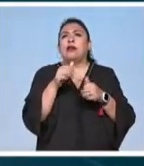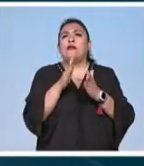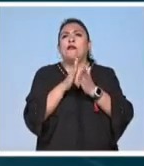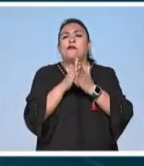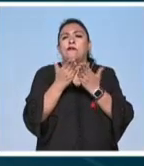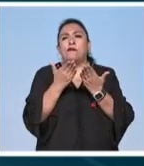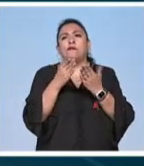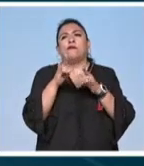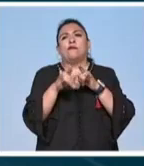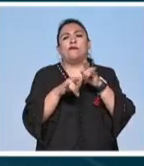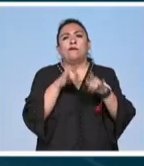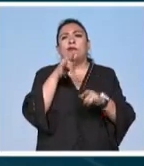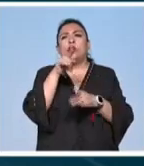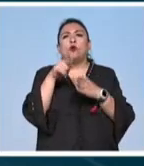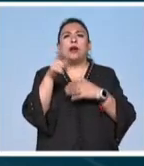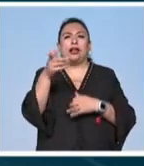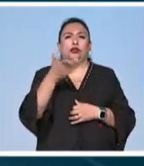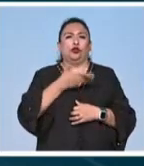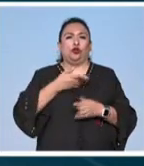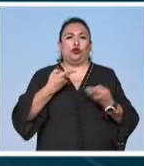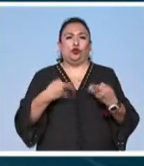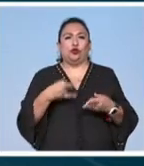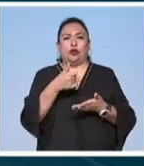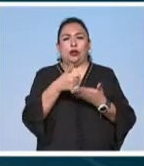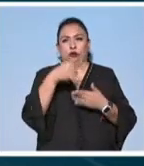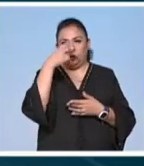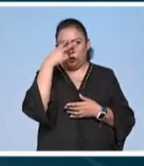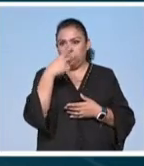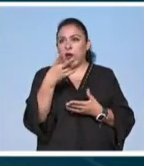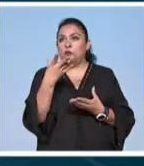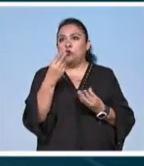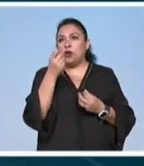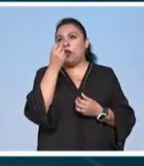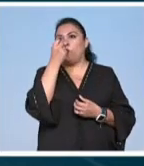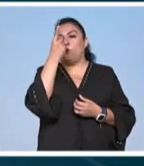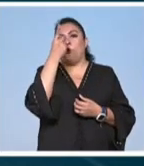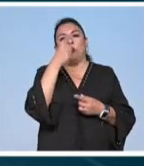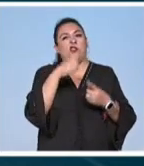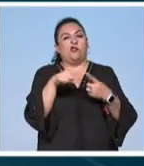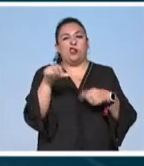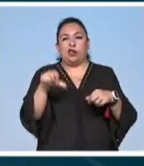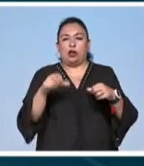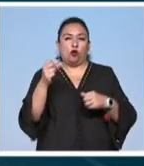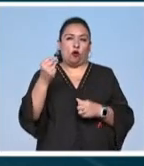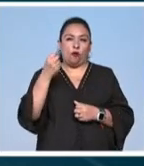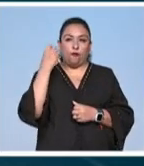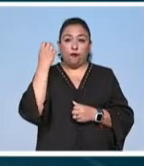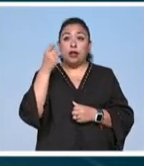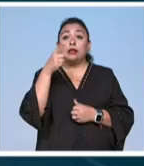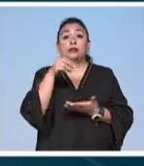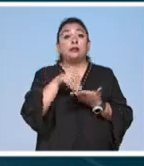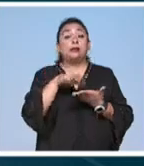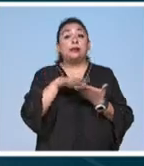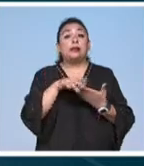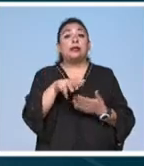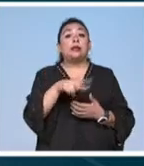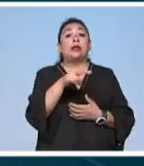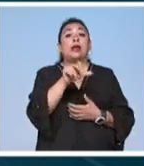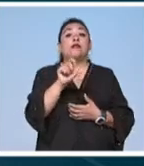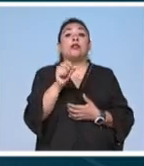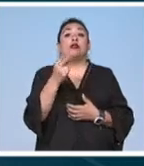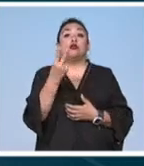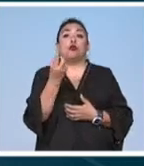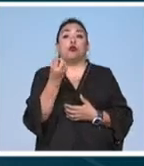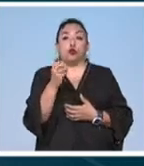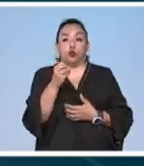libro que tendrá lugar en el zócalo de la ciudad de méxico llena de autores actividades y conferencias las citas del 13 al 22 de